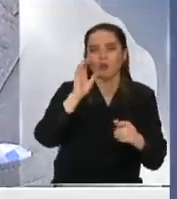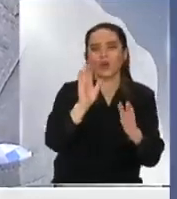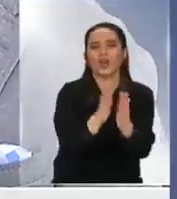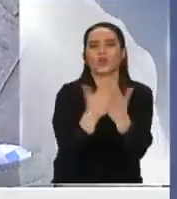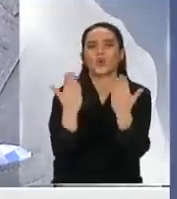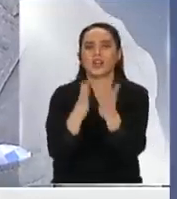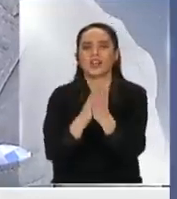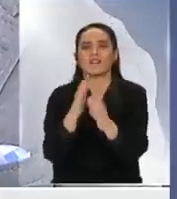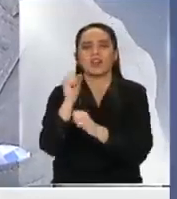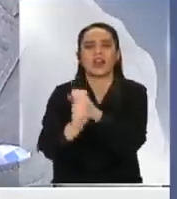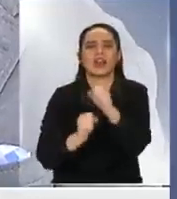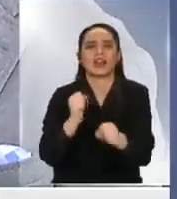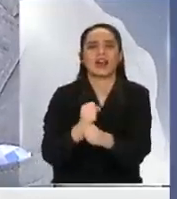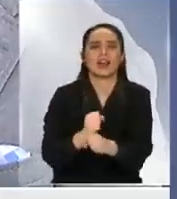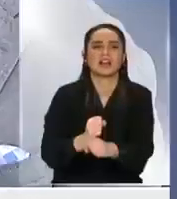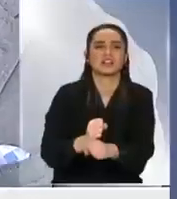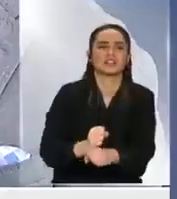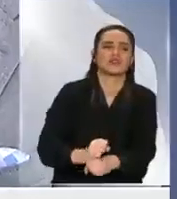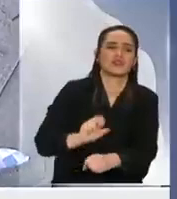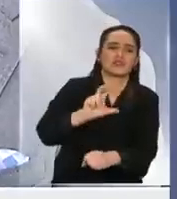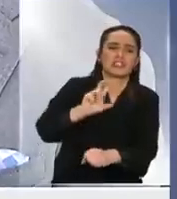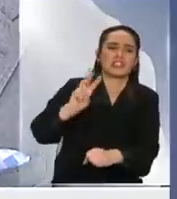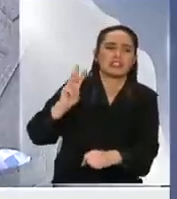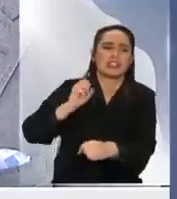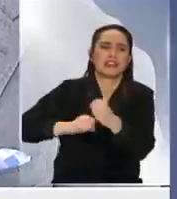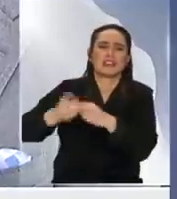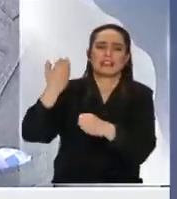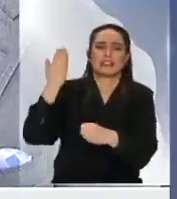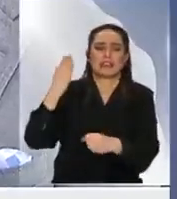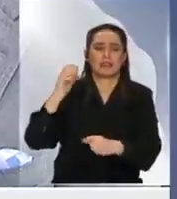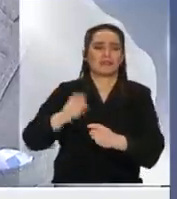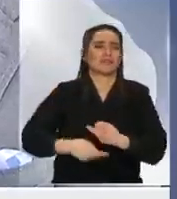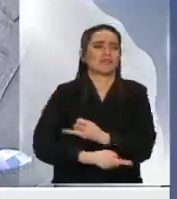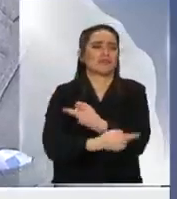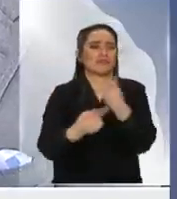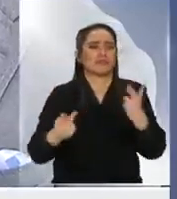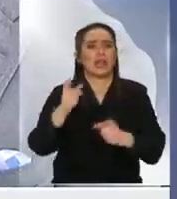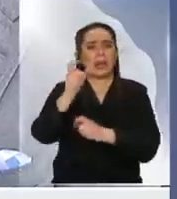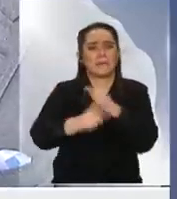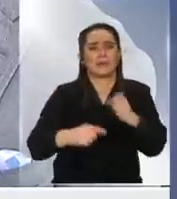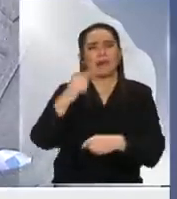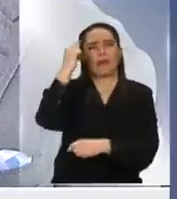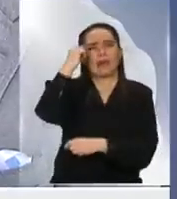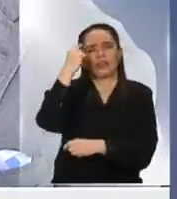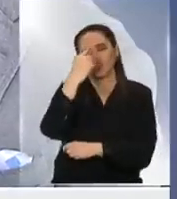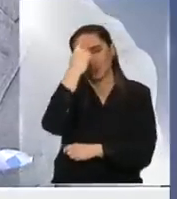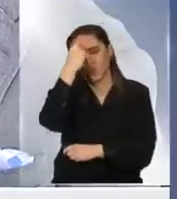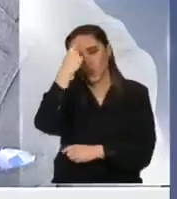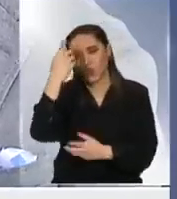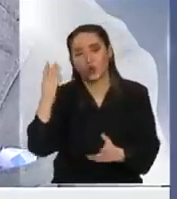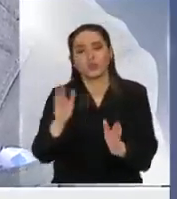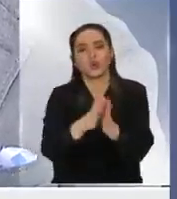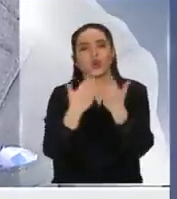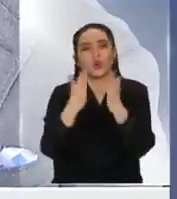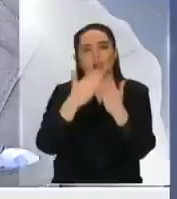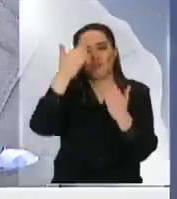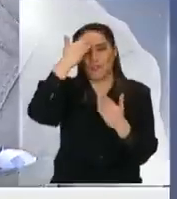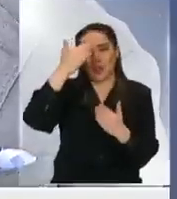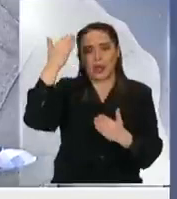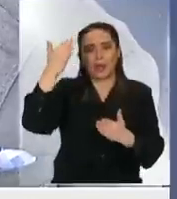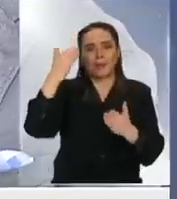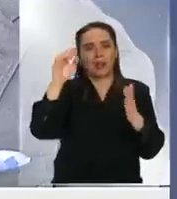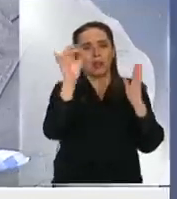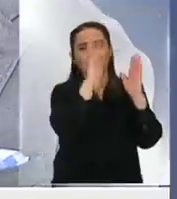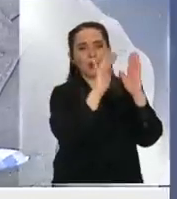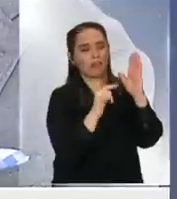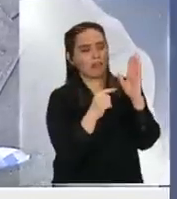83 a toda la gente le pareció ridículo y vergonzoso ¿no? además un anuario que no escribió a la persona que